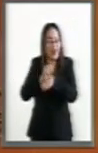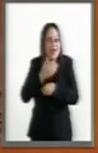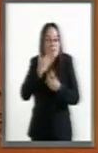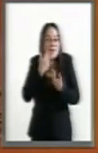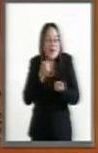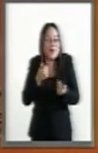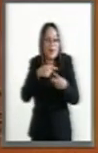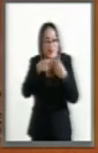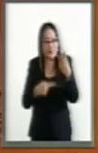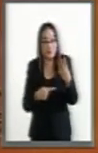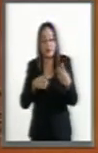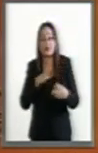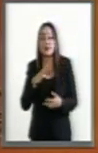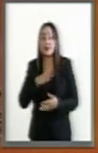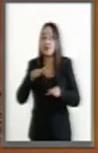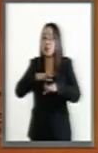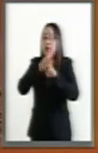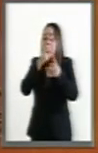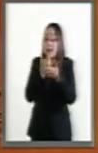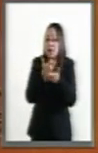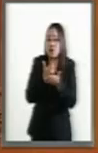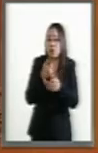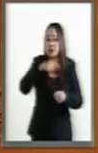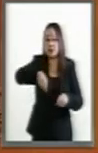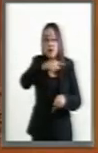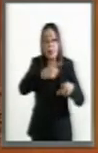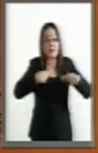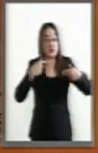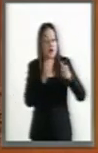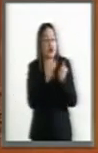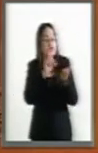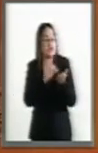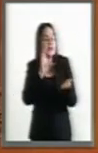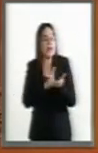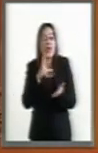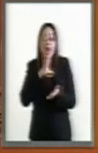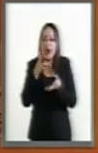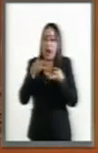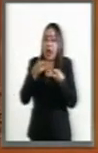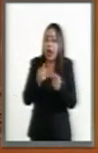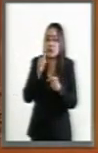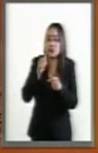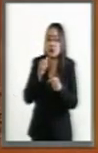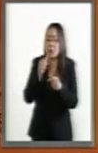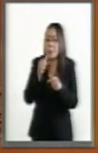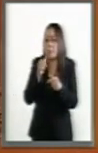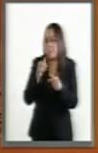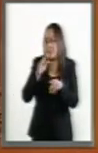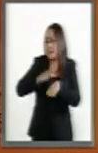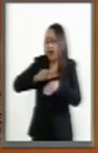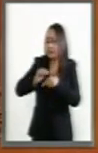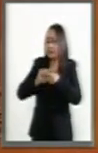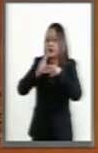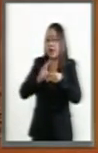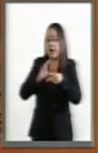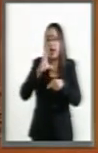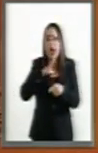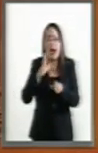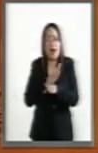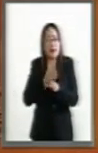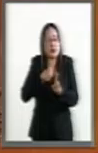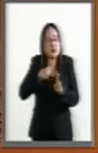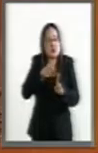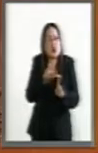económicos una persona con discapacidad implica costos adicionales, se agrega el estigma social